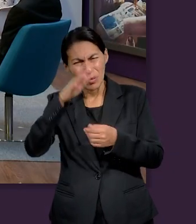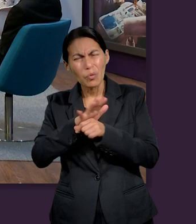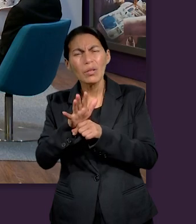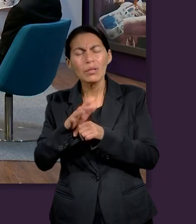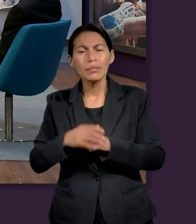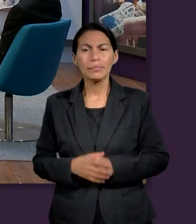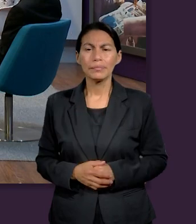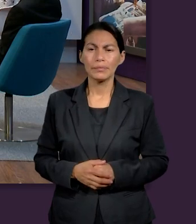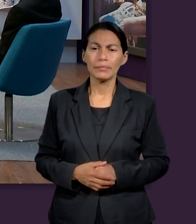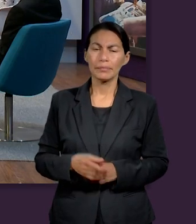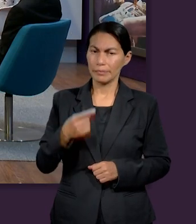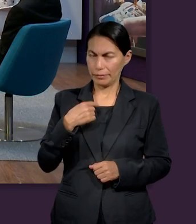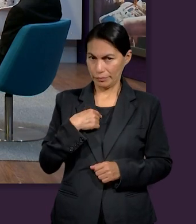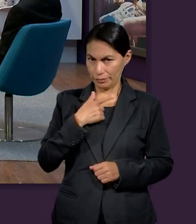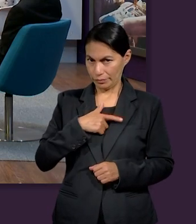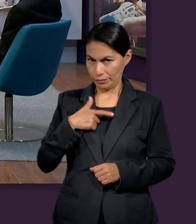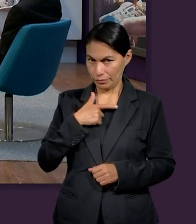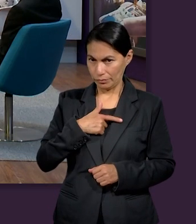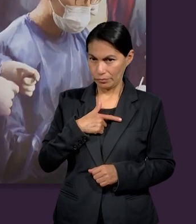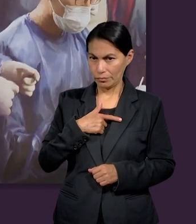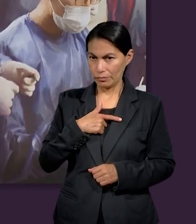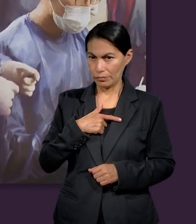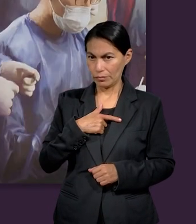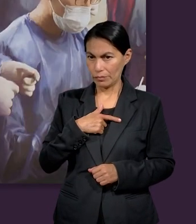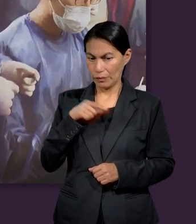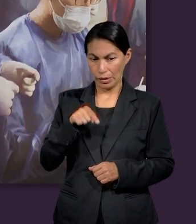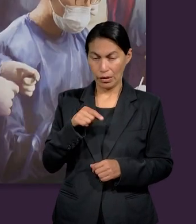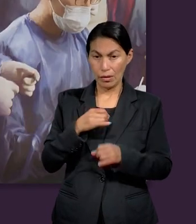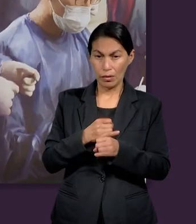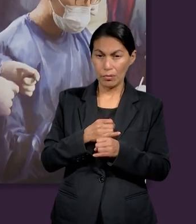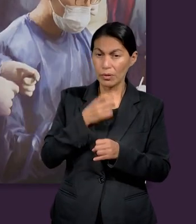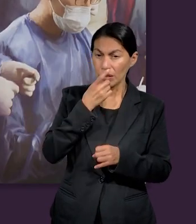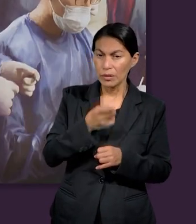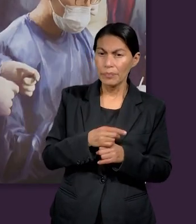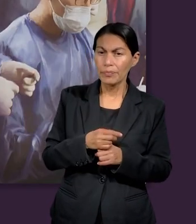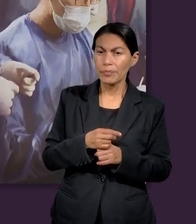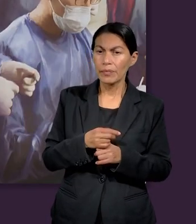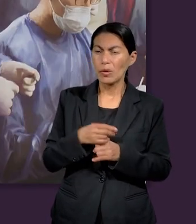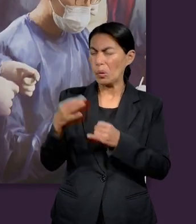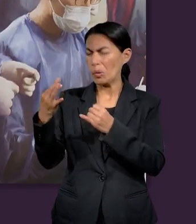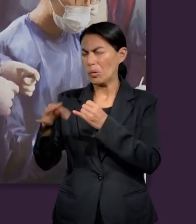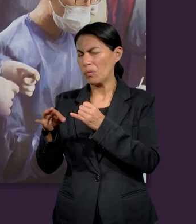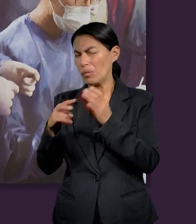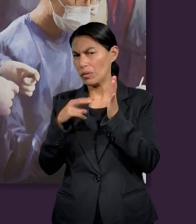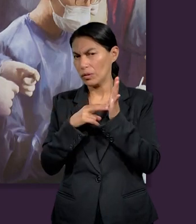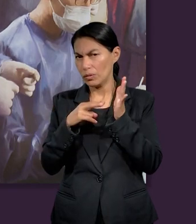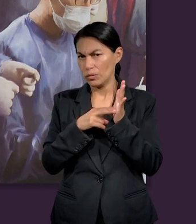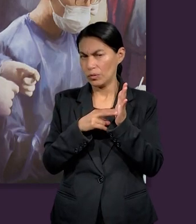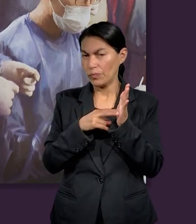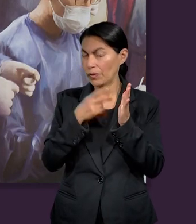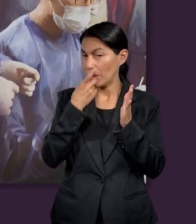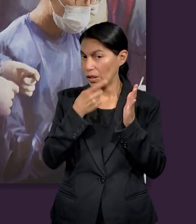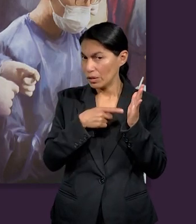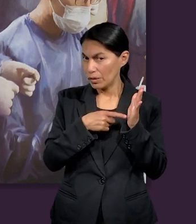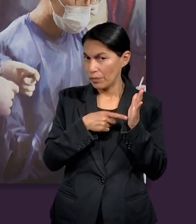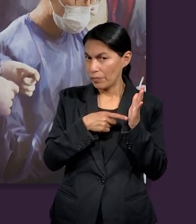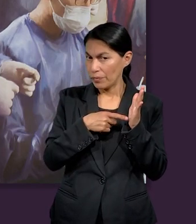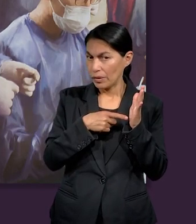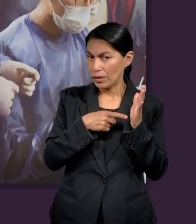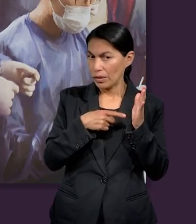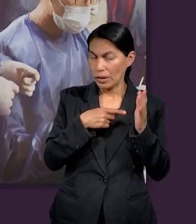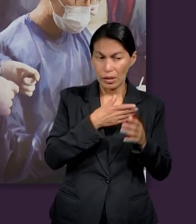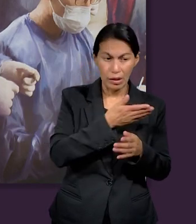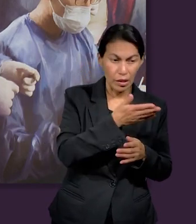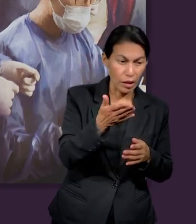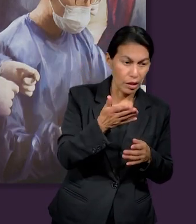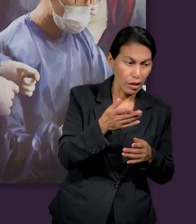de esta lección a mí me gusta esta parte justo de Job porque al final del versículo el último versículo que leyó